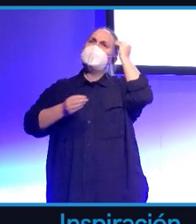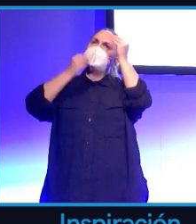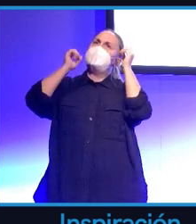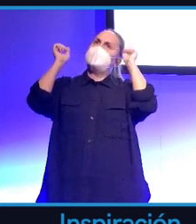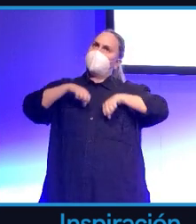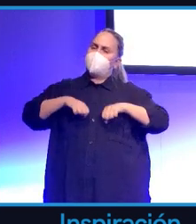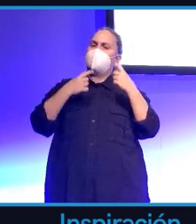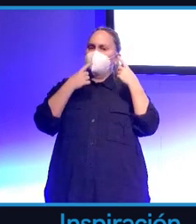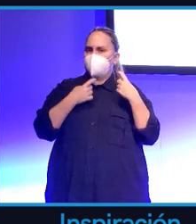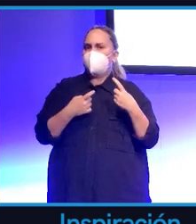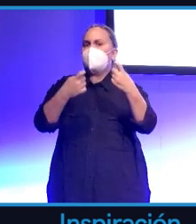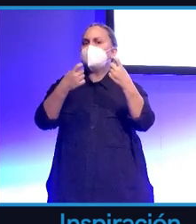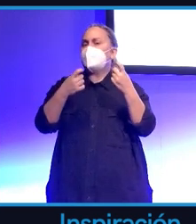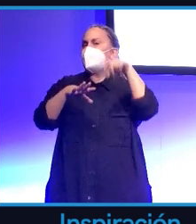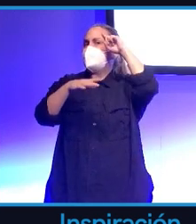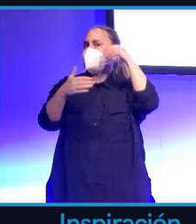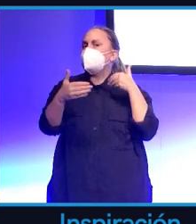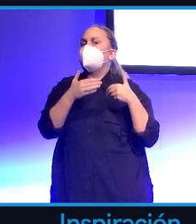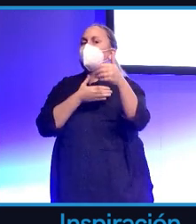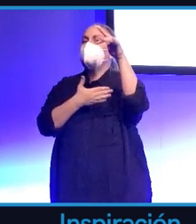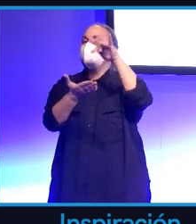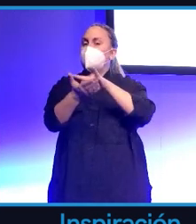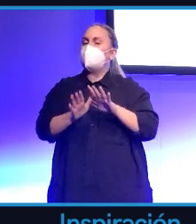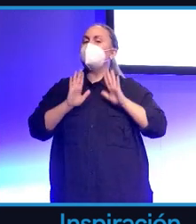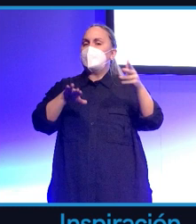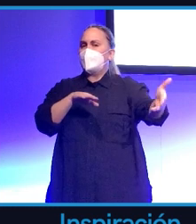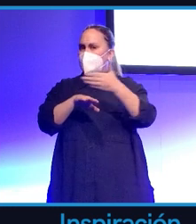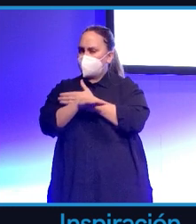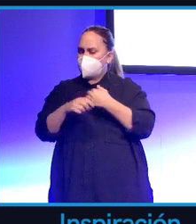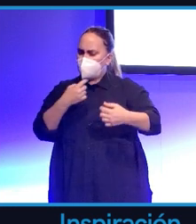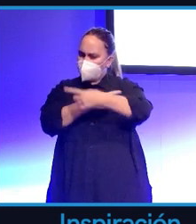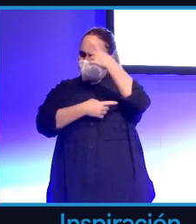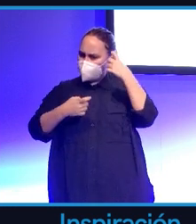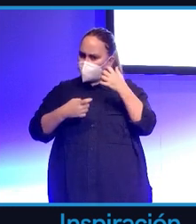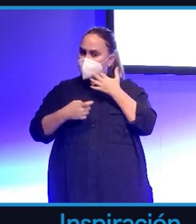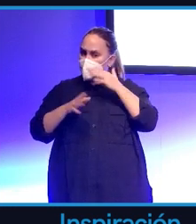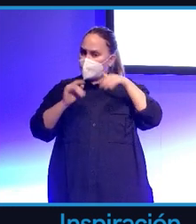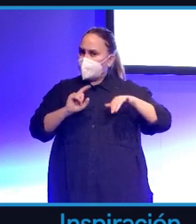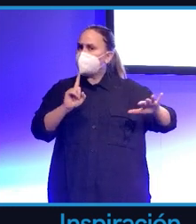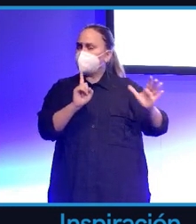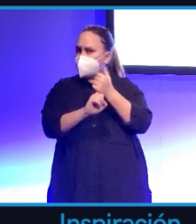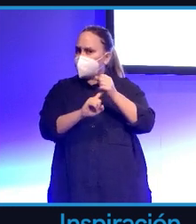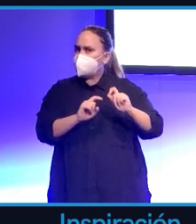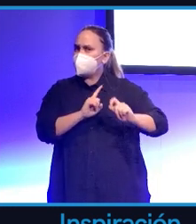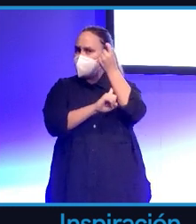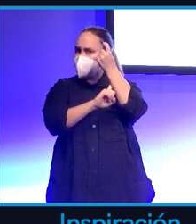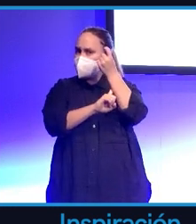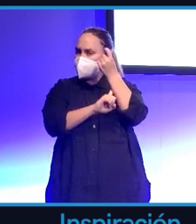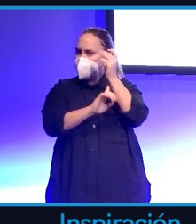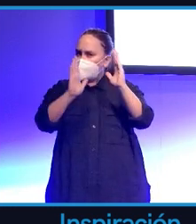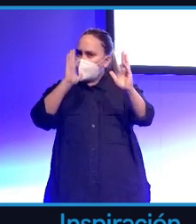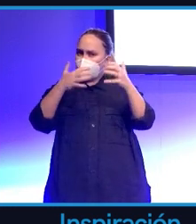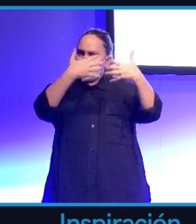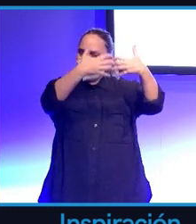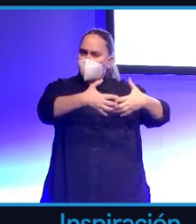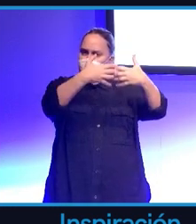sabemos cuánto de lejos, pero quizás es el momento de plantearnos una pregunta. ¿Y si tenemos éxito? ¿Y si llegamos a ese momento en el que tengamos